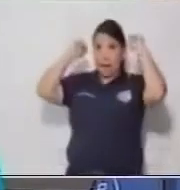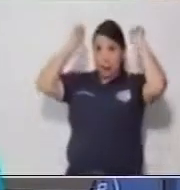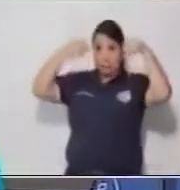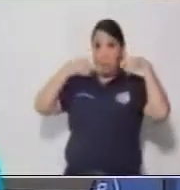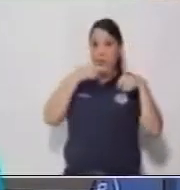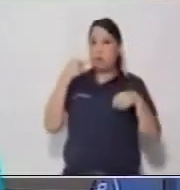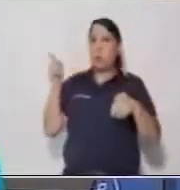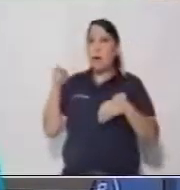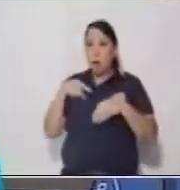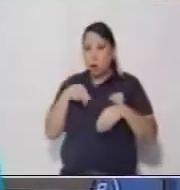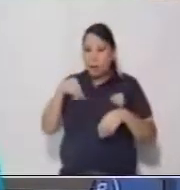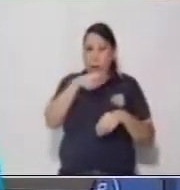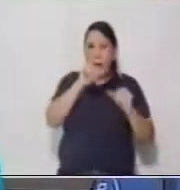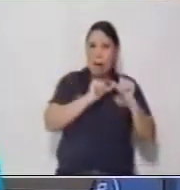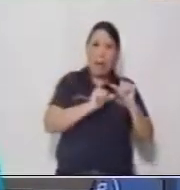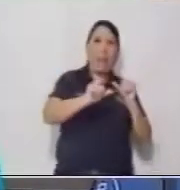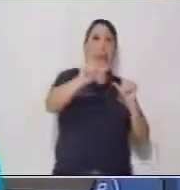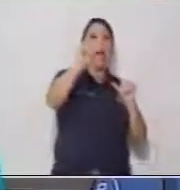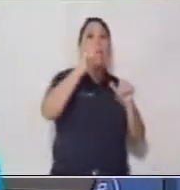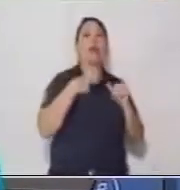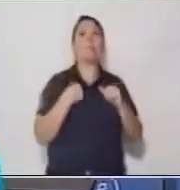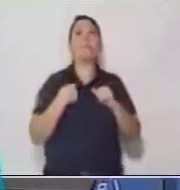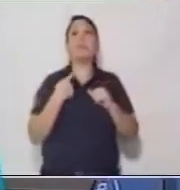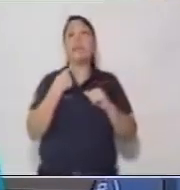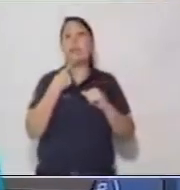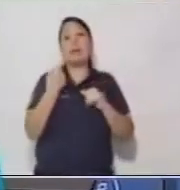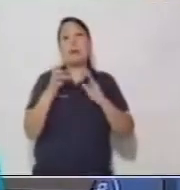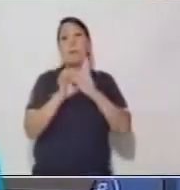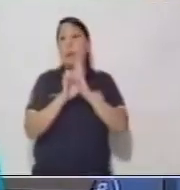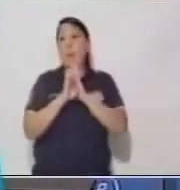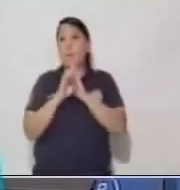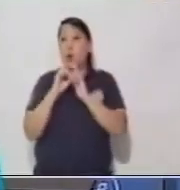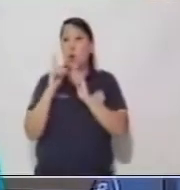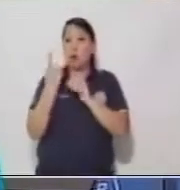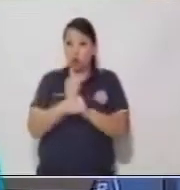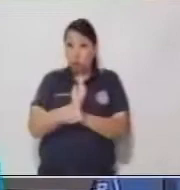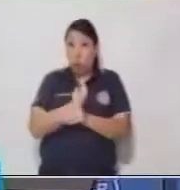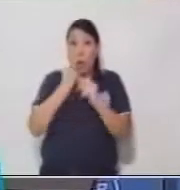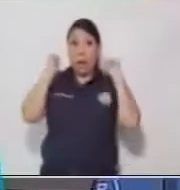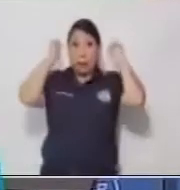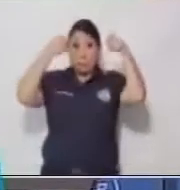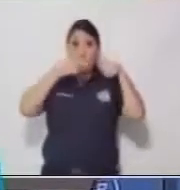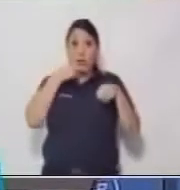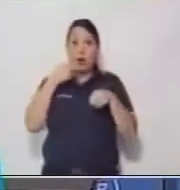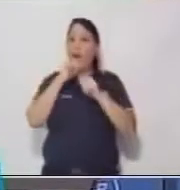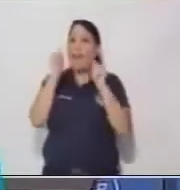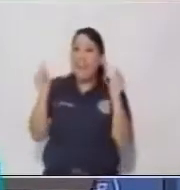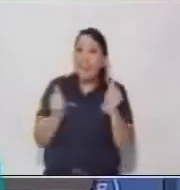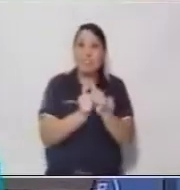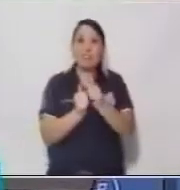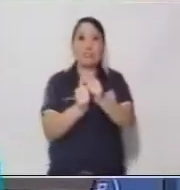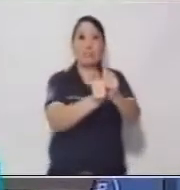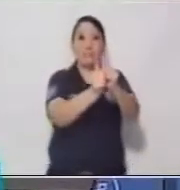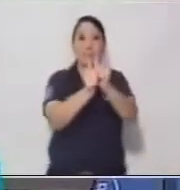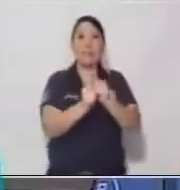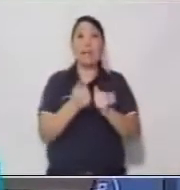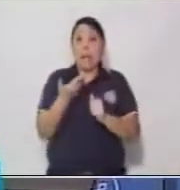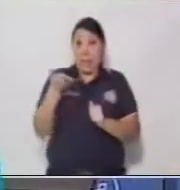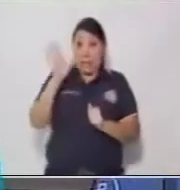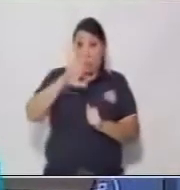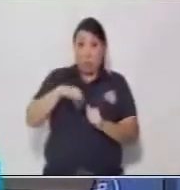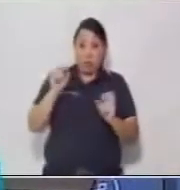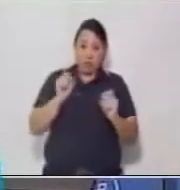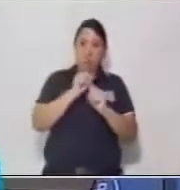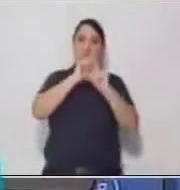caminara un poco más. Y para que no estuviera sola, la acompañamos. Al rato, aparecimos